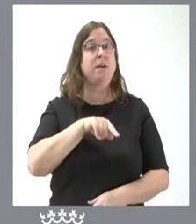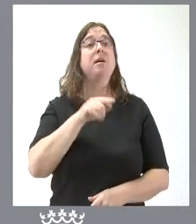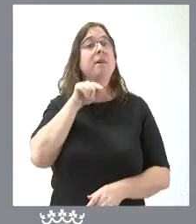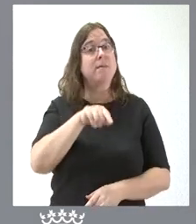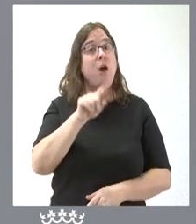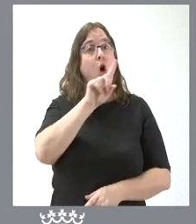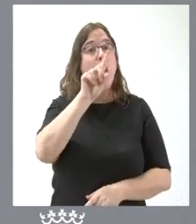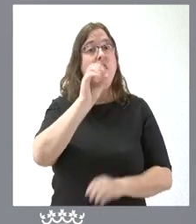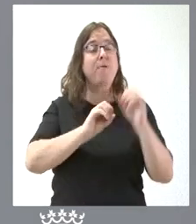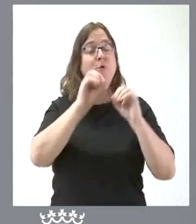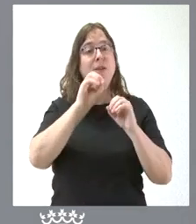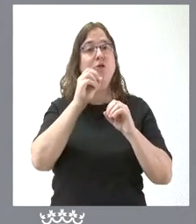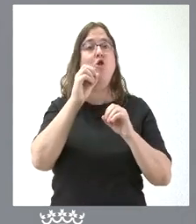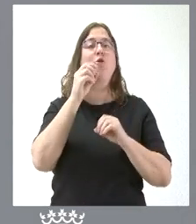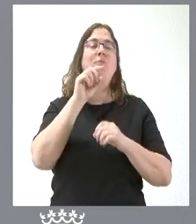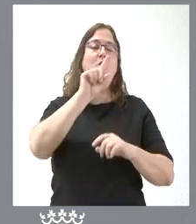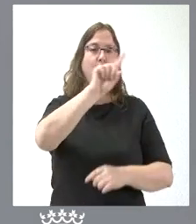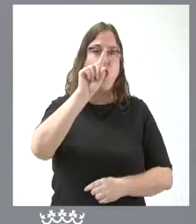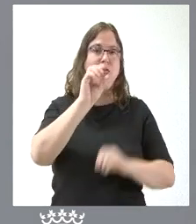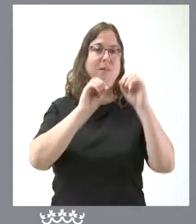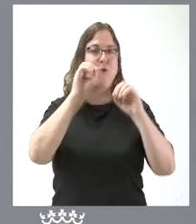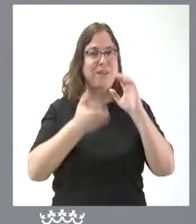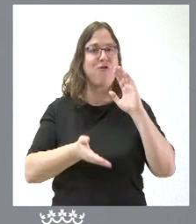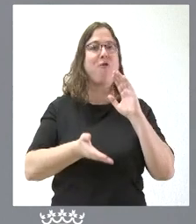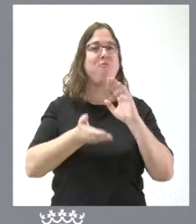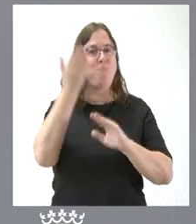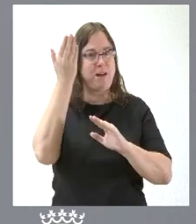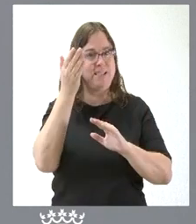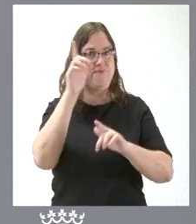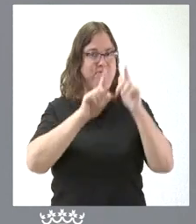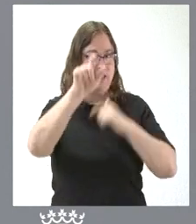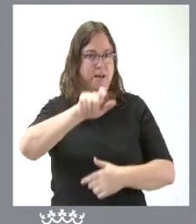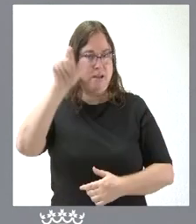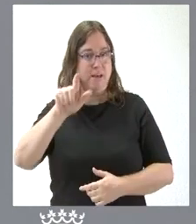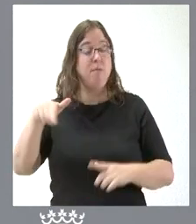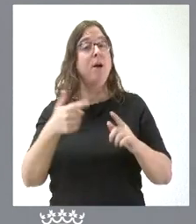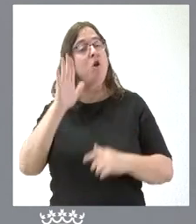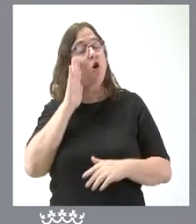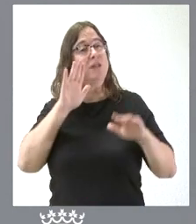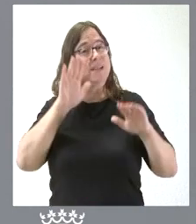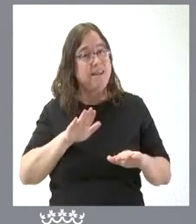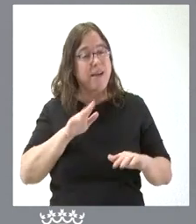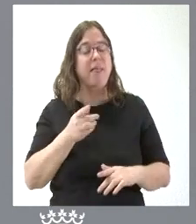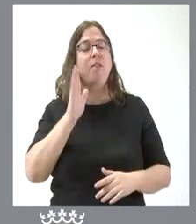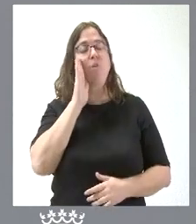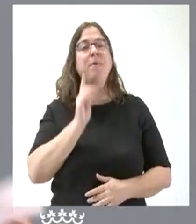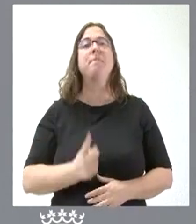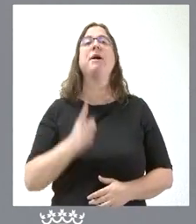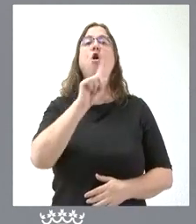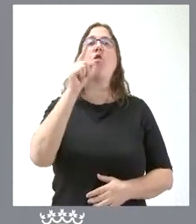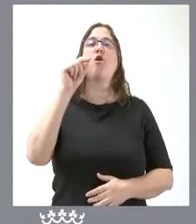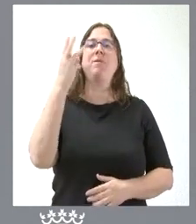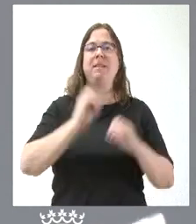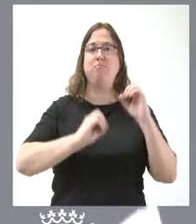aumentado un 11,2% y las pernoctaciones y han aumentado un 11,3%. Por tanto, dos